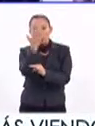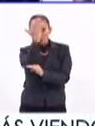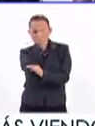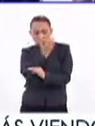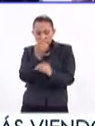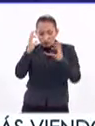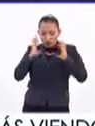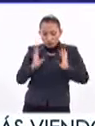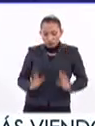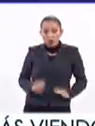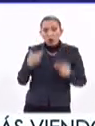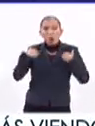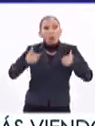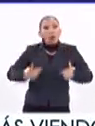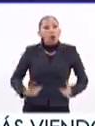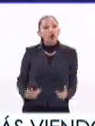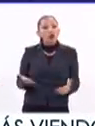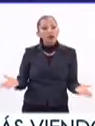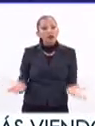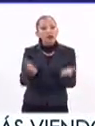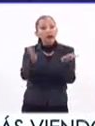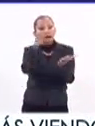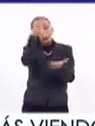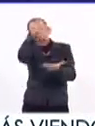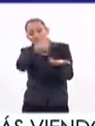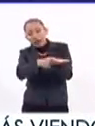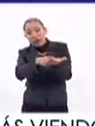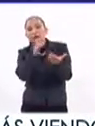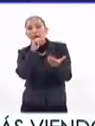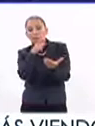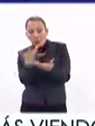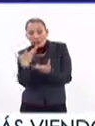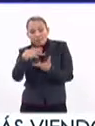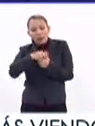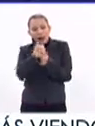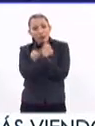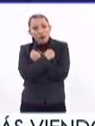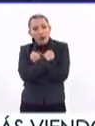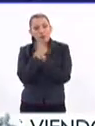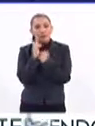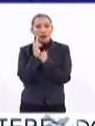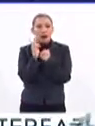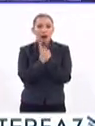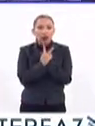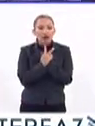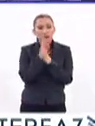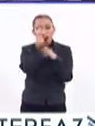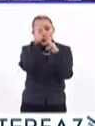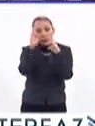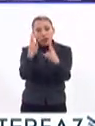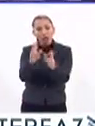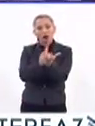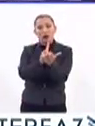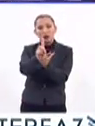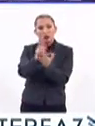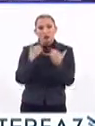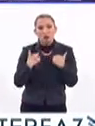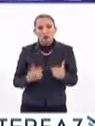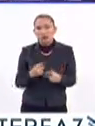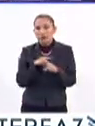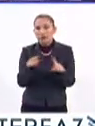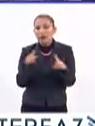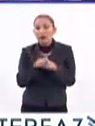facultades del ser humano y fomentará en él, a la vez, el amor a la patria, el respeto a los derechos humanos